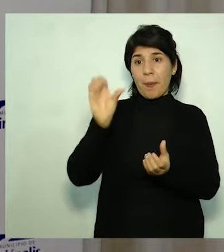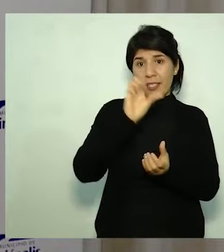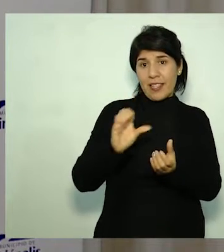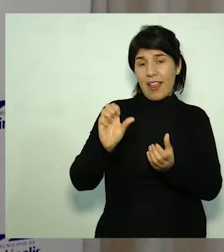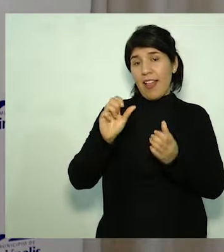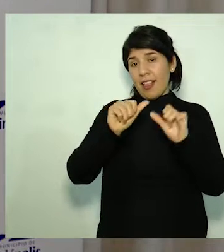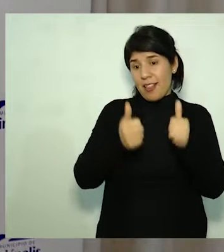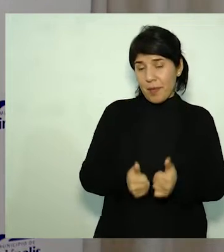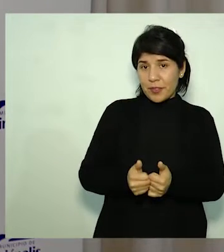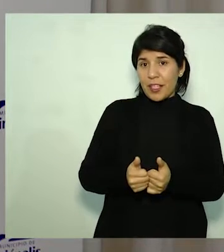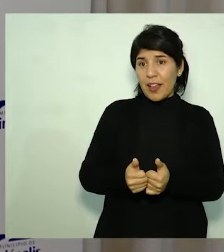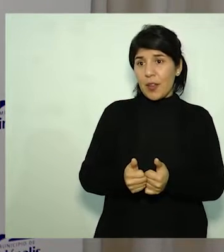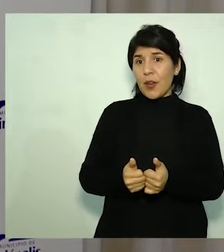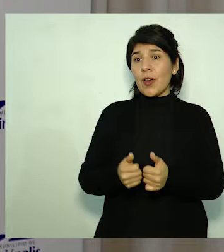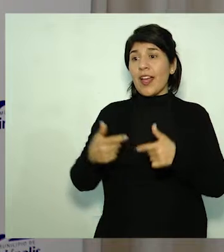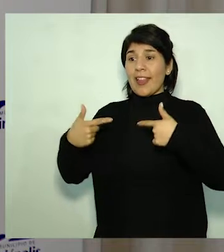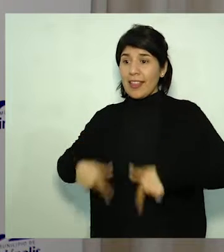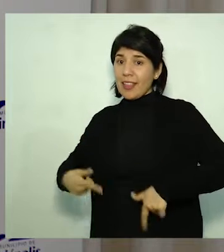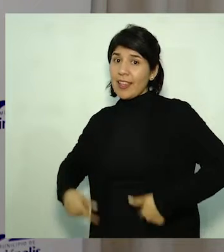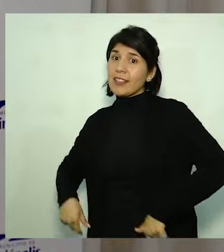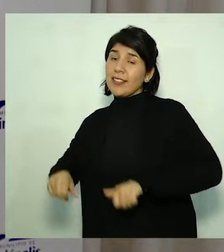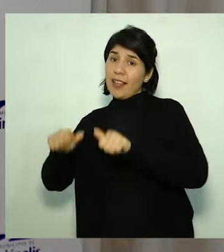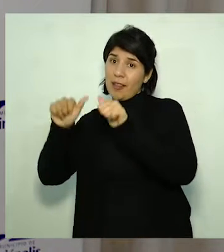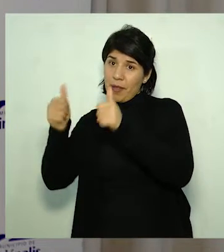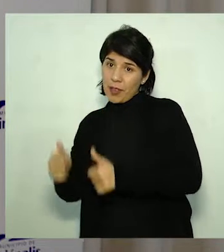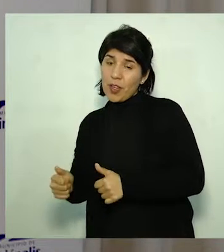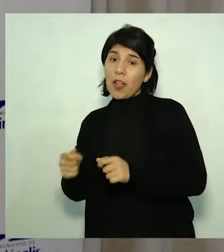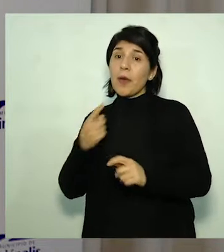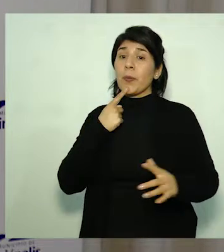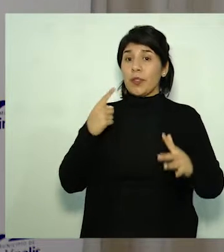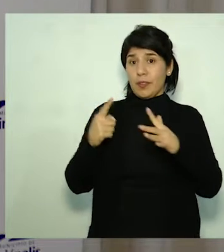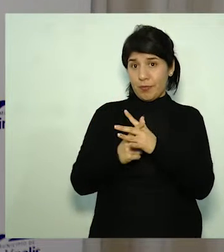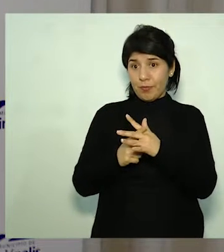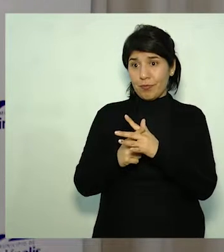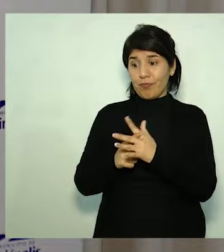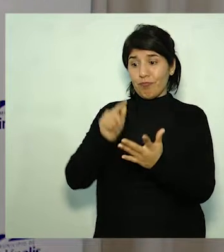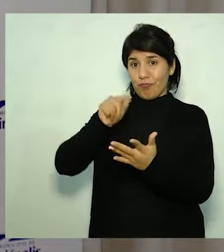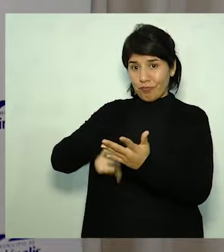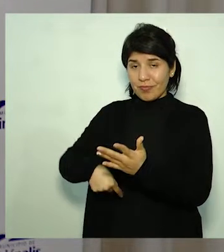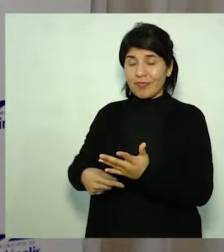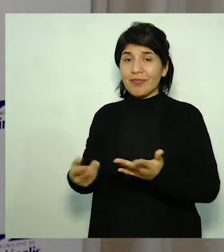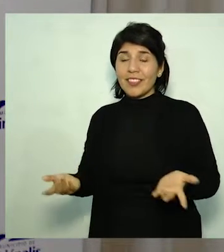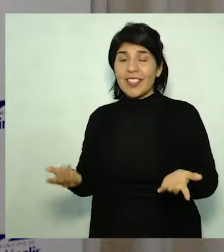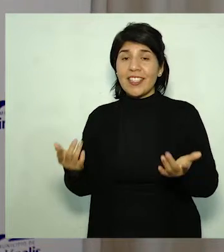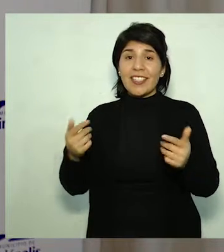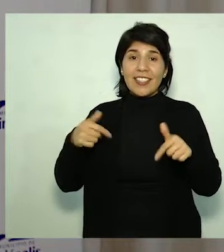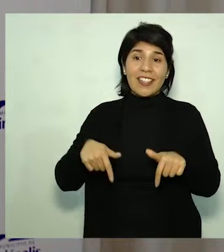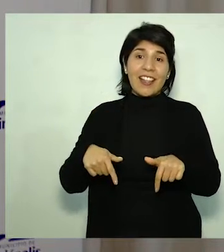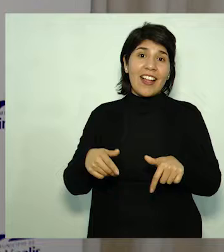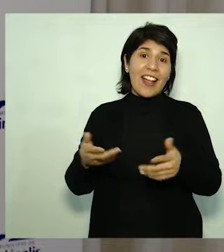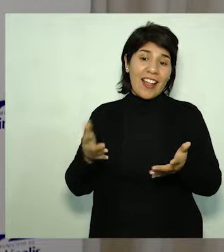la Cámara Empresarial de Maldonado, la Intendencia Municipal de Maldonado y política que es inclusiva. Y